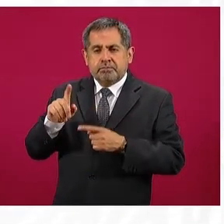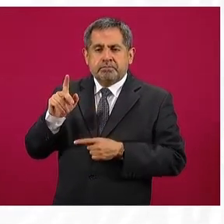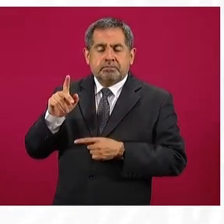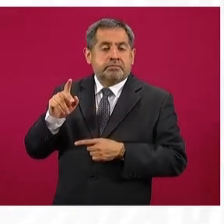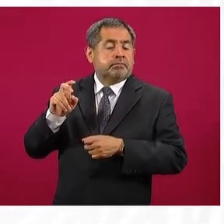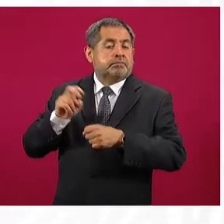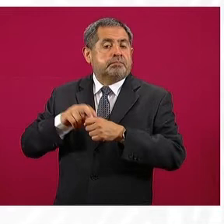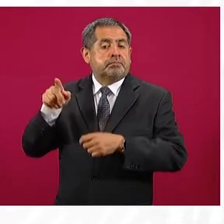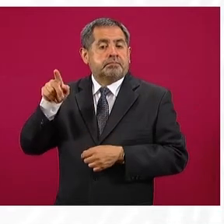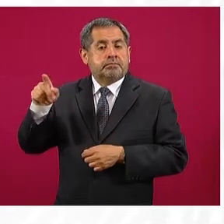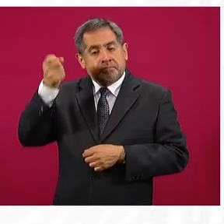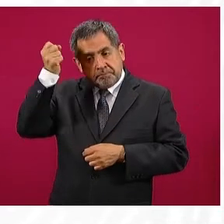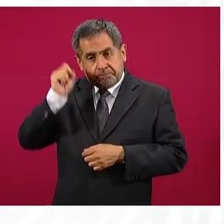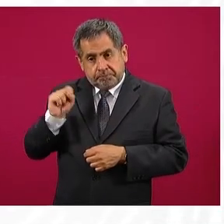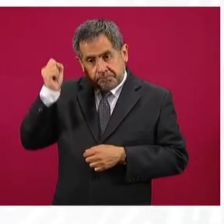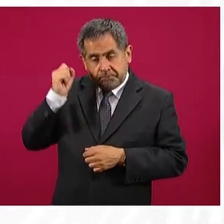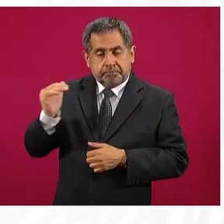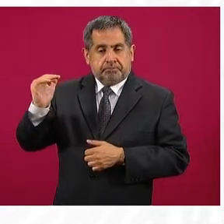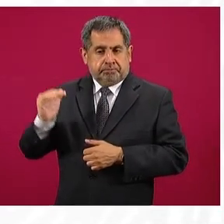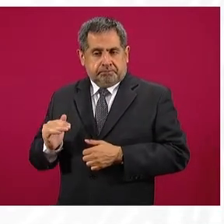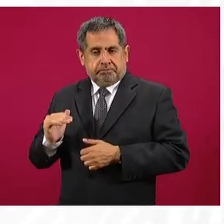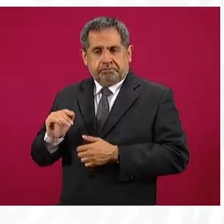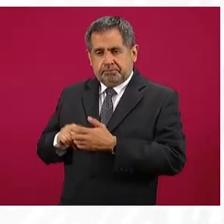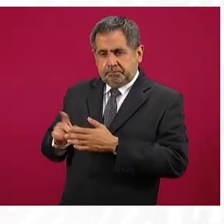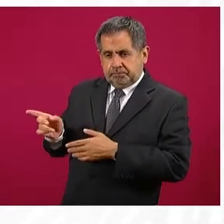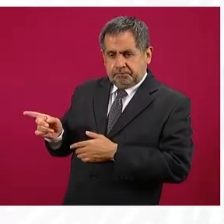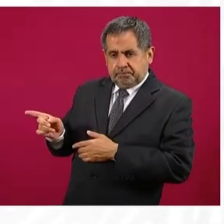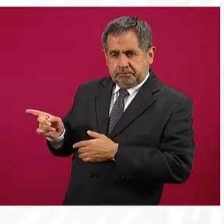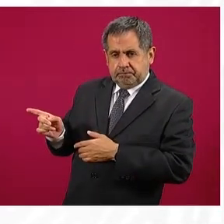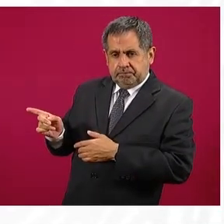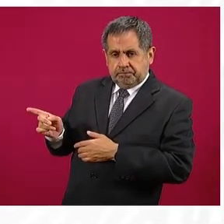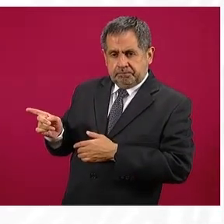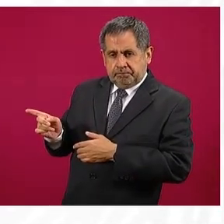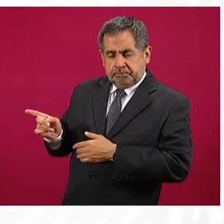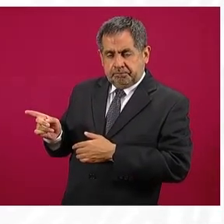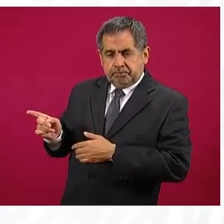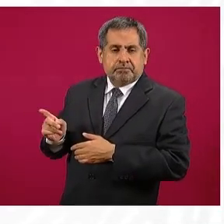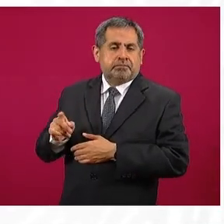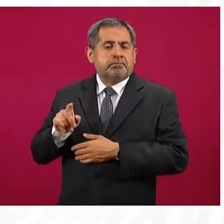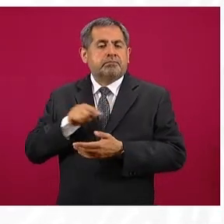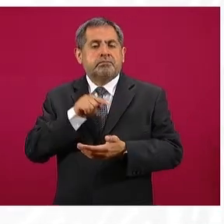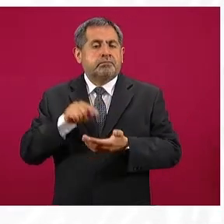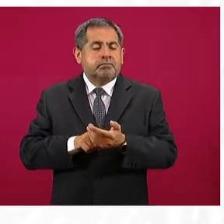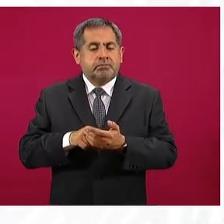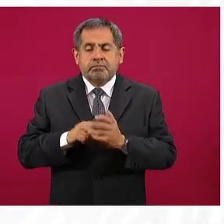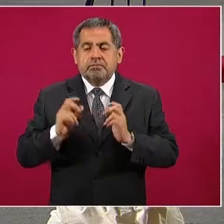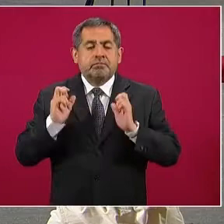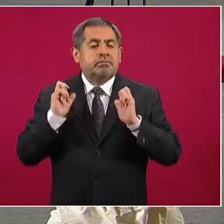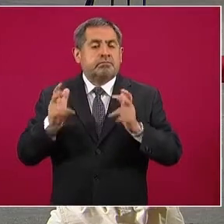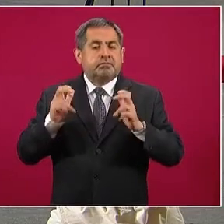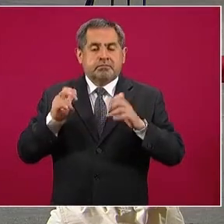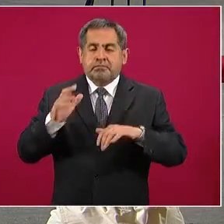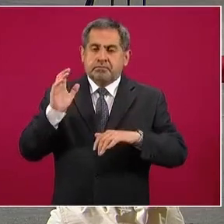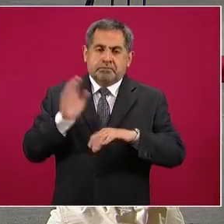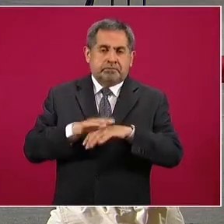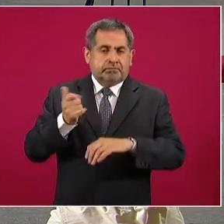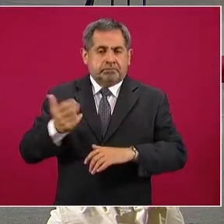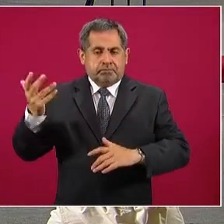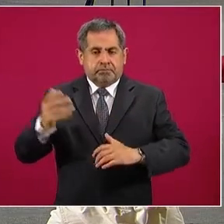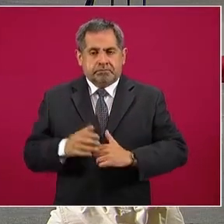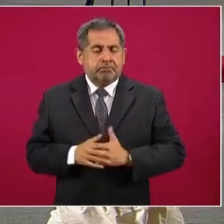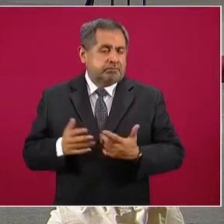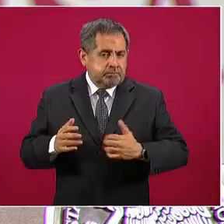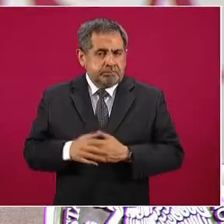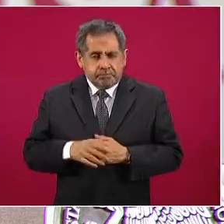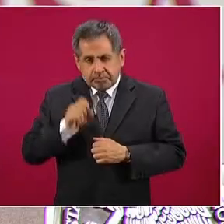Ahome, Sinaloa. Y 20.89 de Repsol en Tonalá, Chiapas. También seguimos monitoreando el